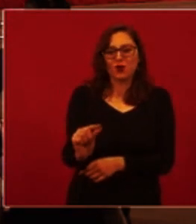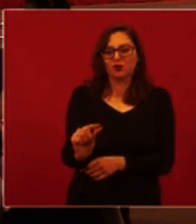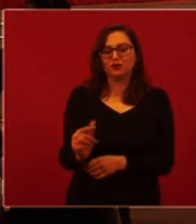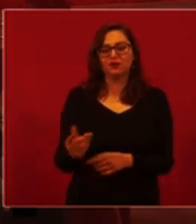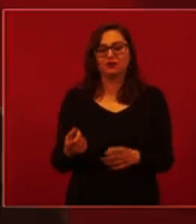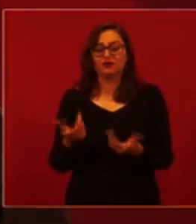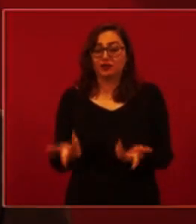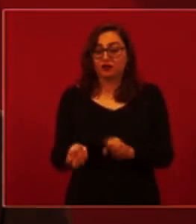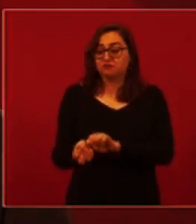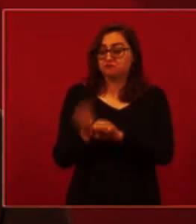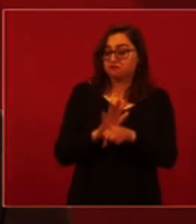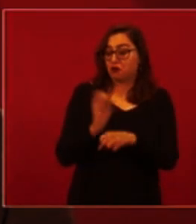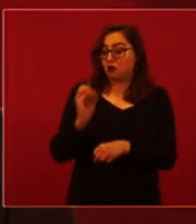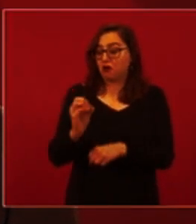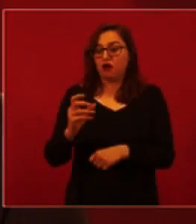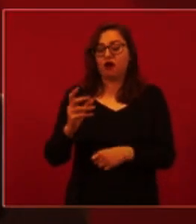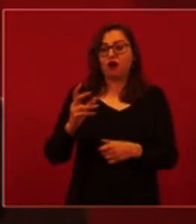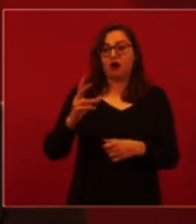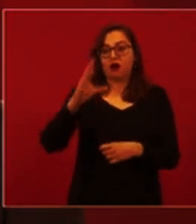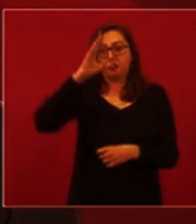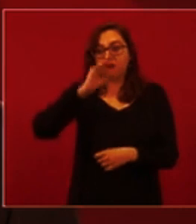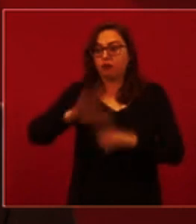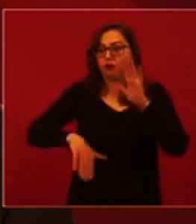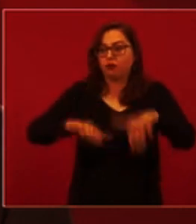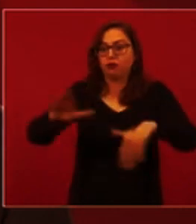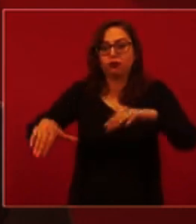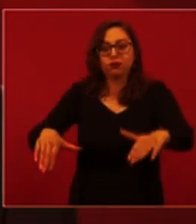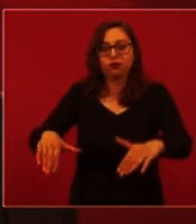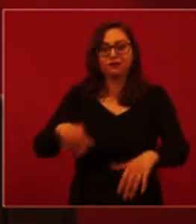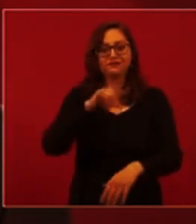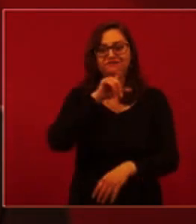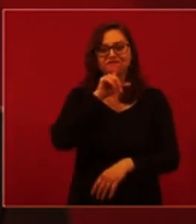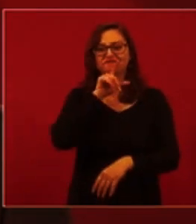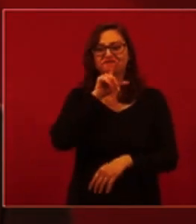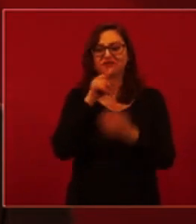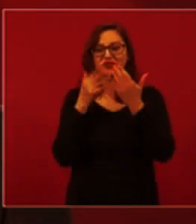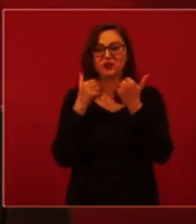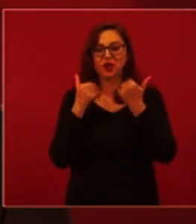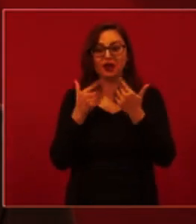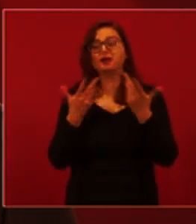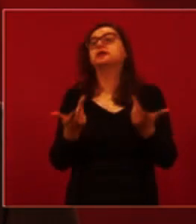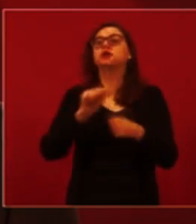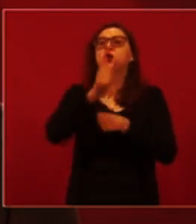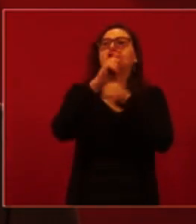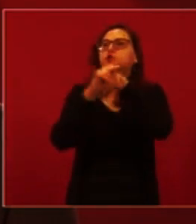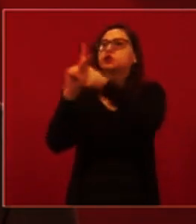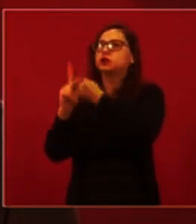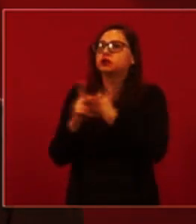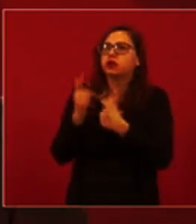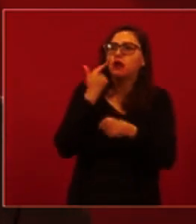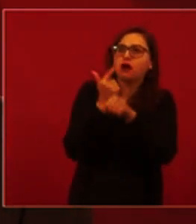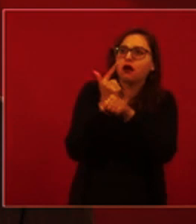Con Omicron esto no está ocurriendo. Y lo vemos en los demás países y pensamos que en